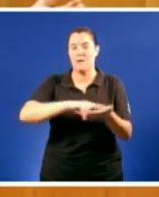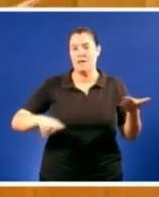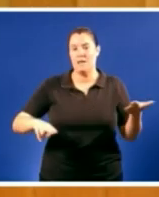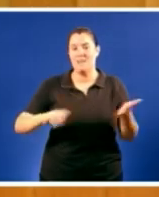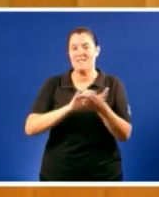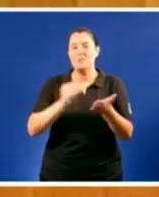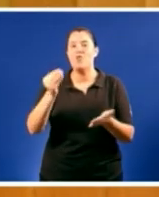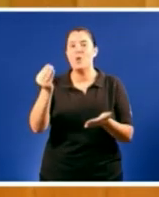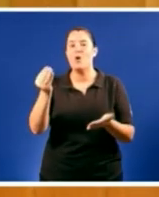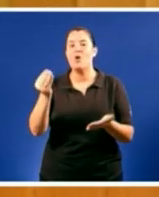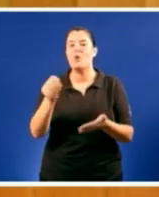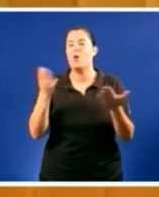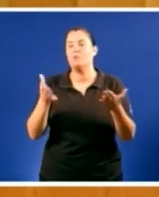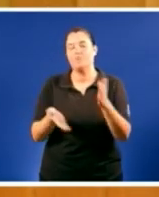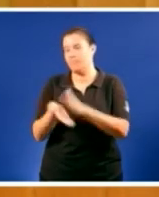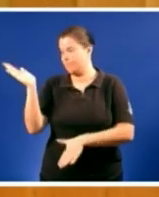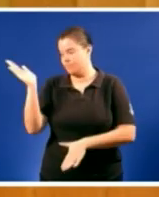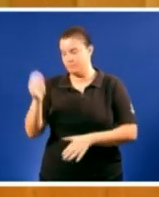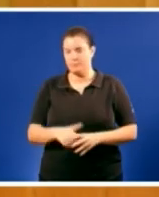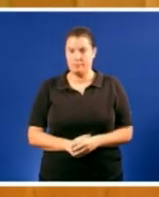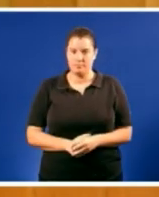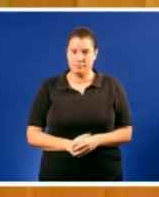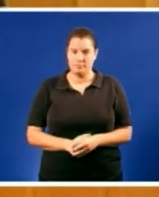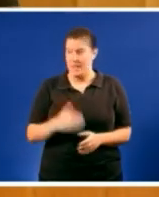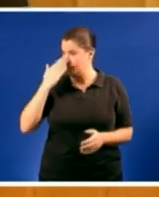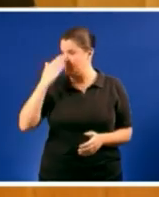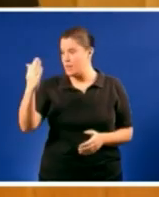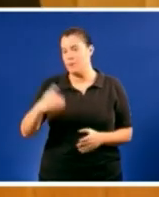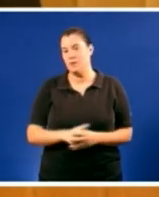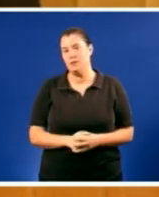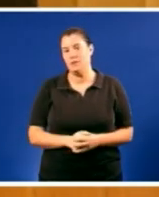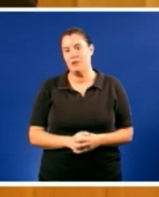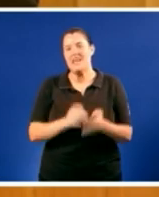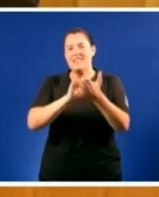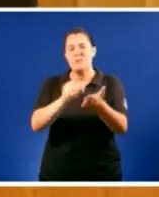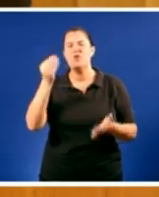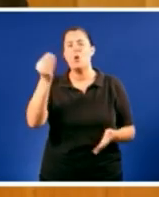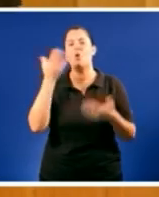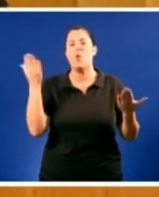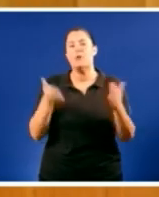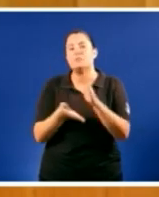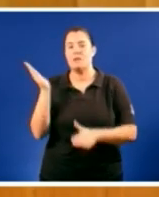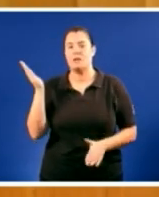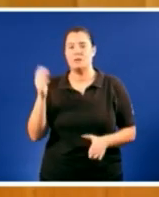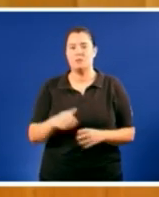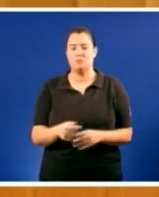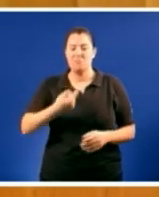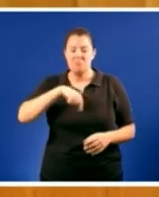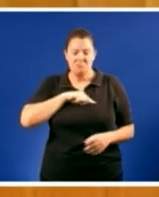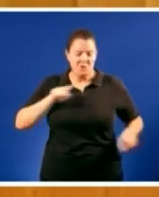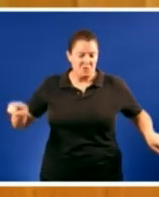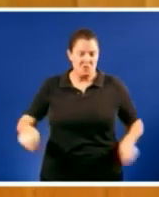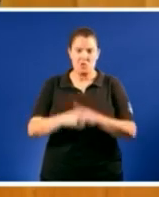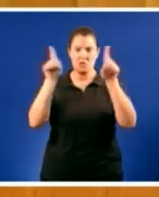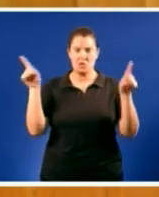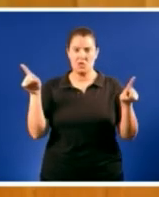sinceramente é irse sinceramente ese é mellor servizo e danos exactamente o mesmo